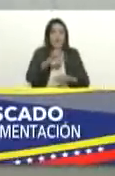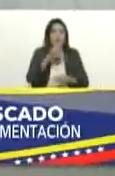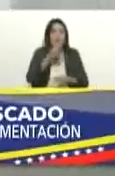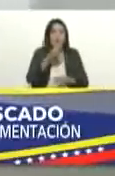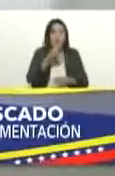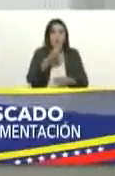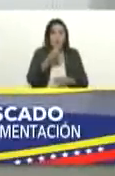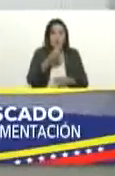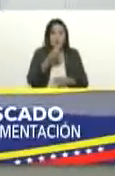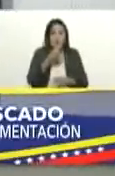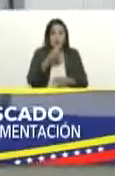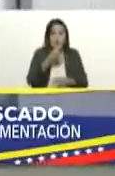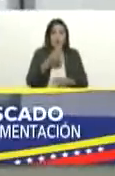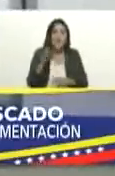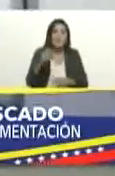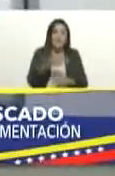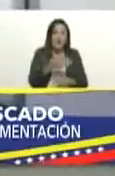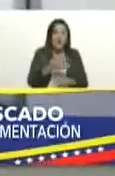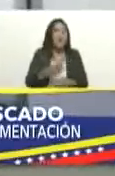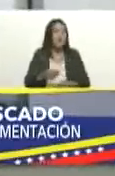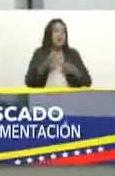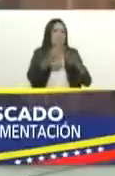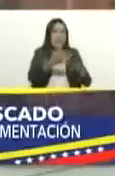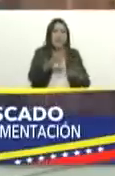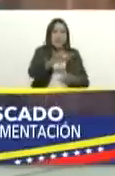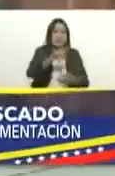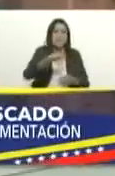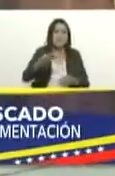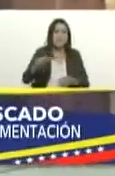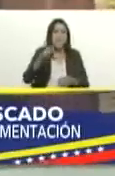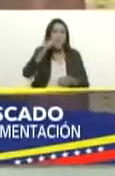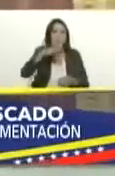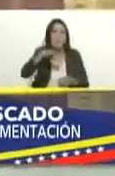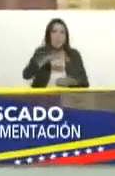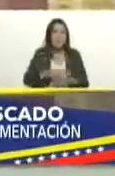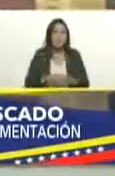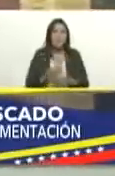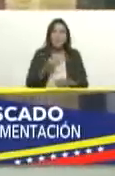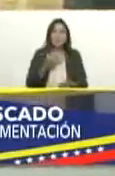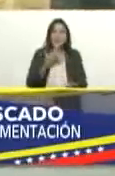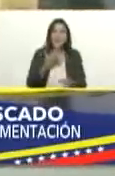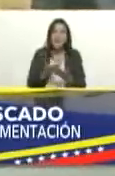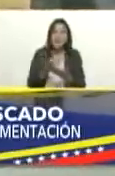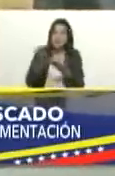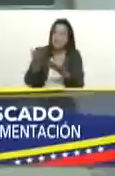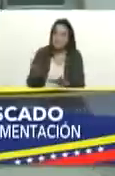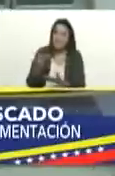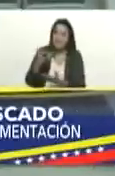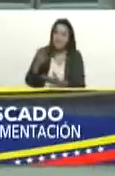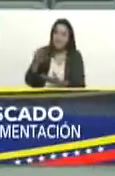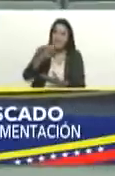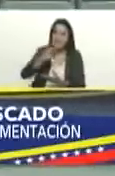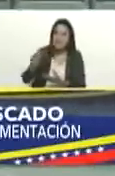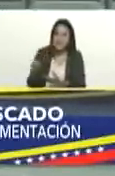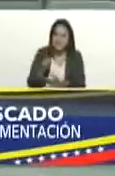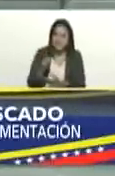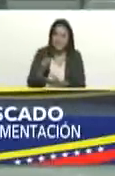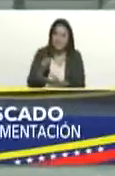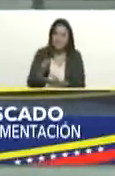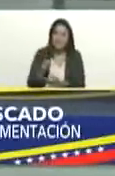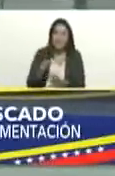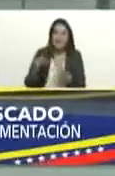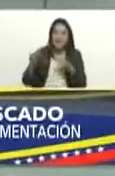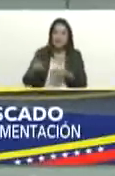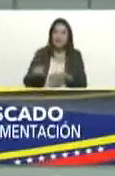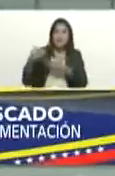querido y amado pueblo pues necesita bueno muchas gracias Inés verdad como todos siempre como es en revolución como